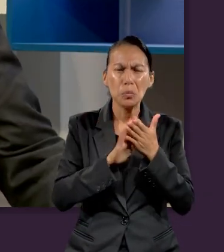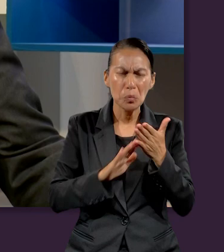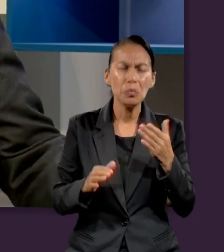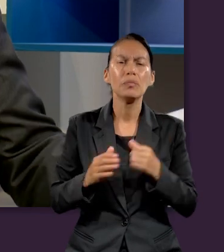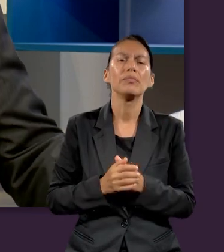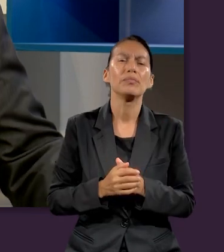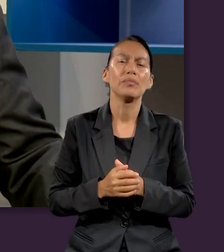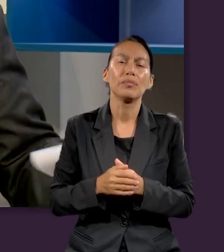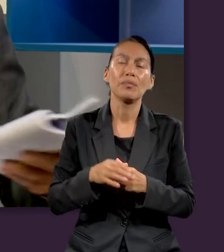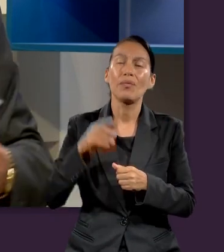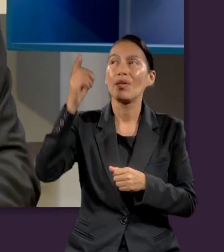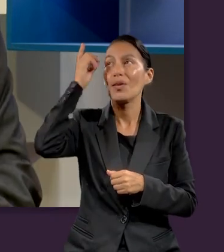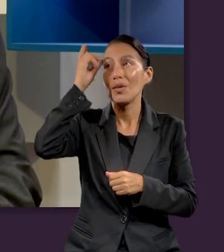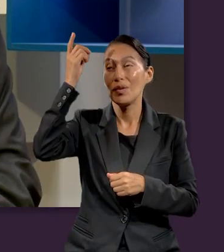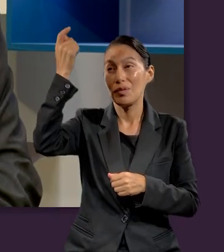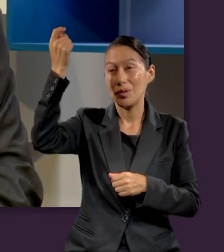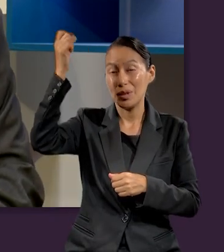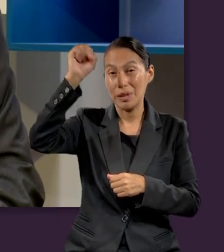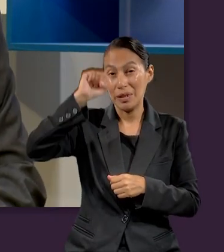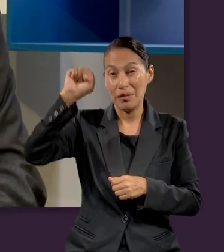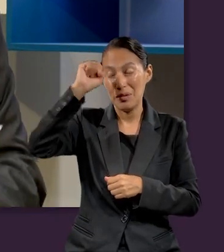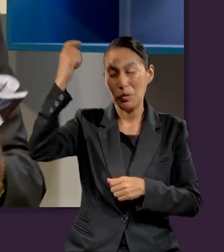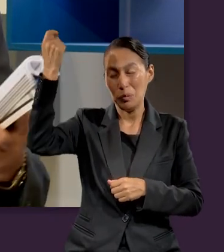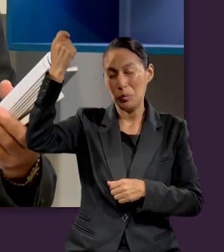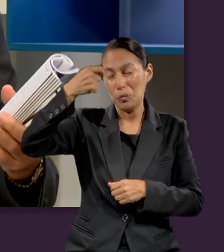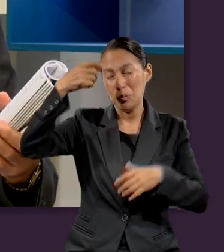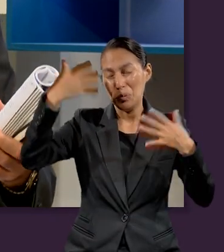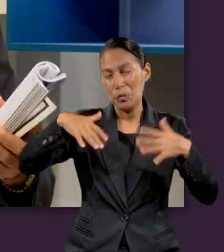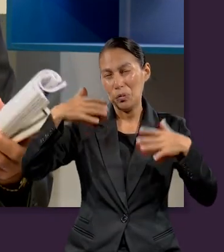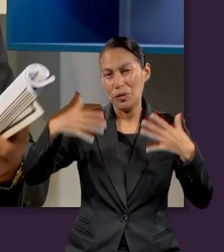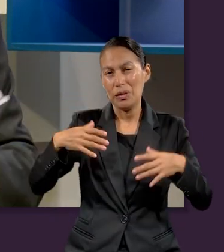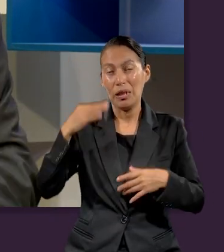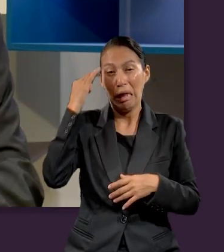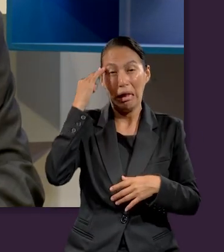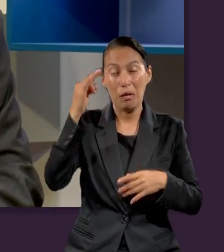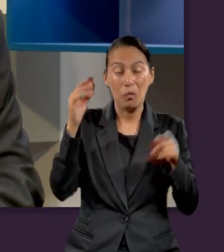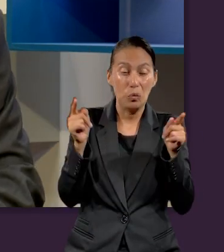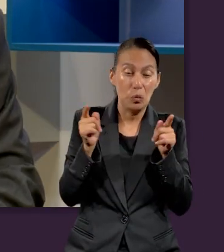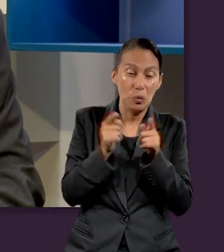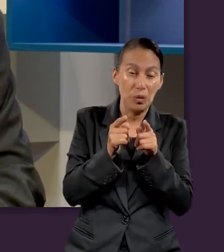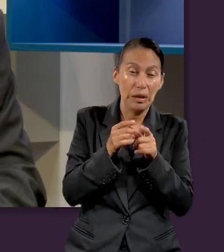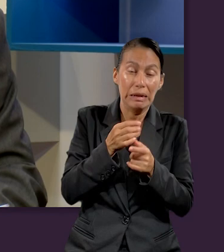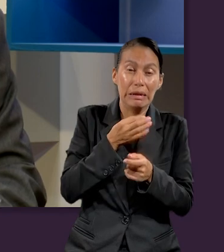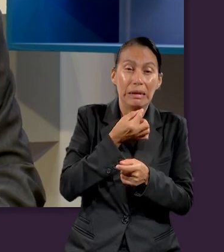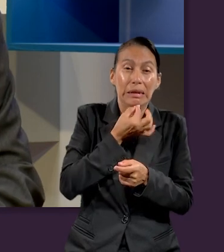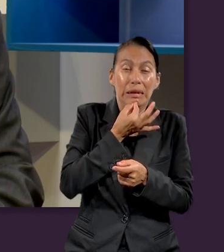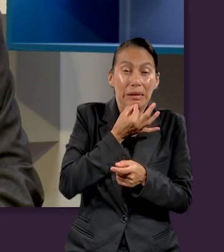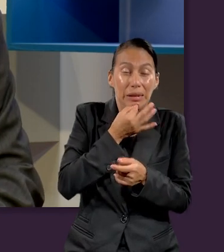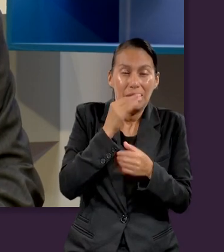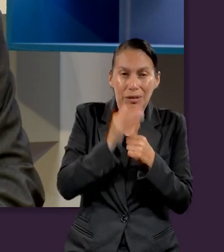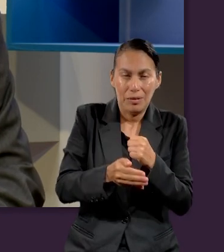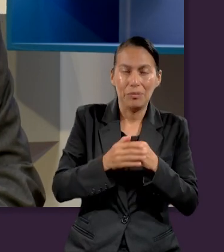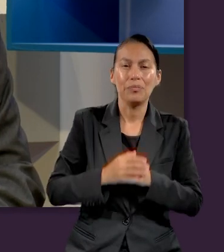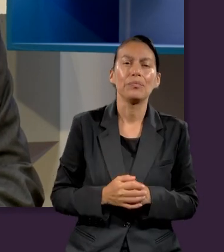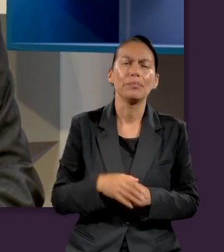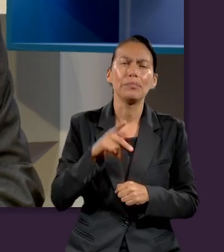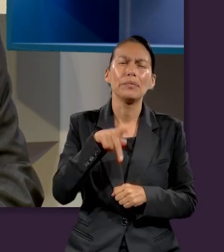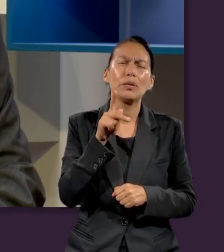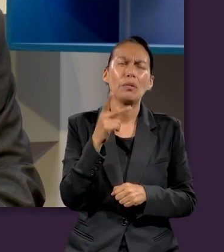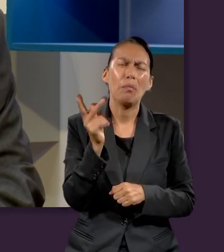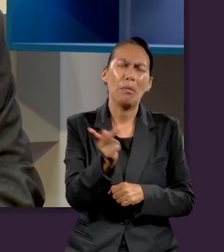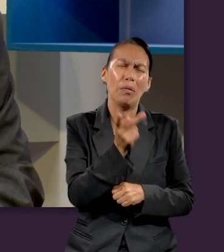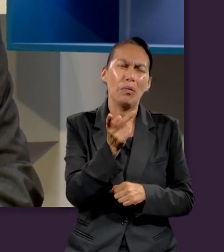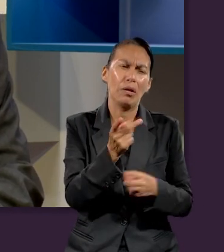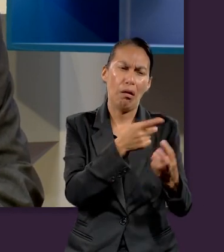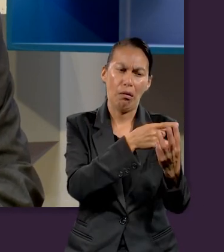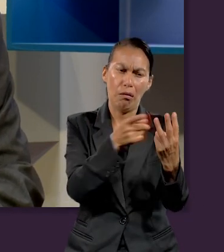parte, como lo es la bendición del sábado? Lástima que el tiempo es muy limitado y estamos llegando casi al final. Pero les